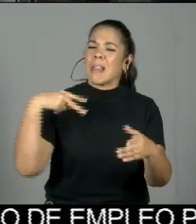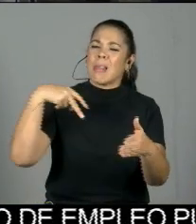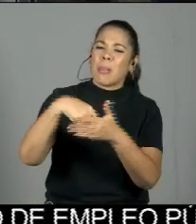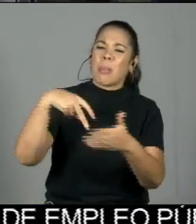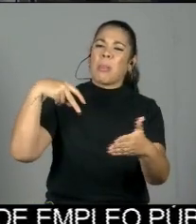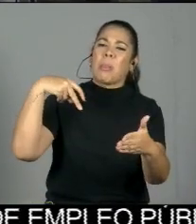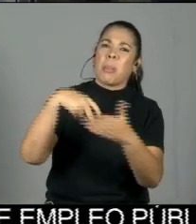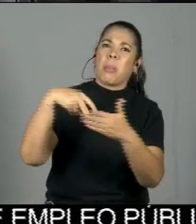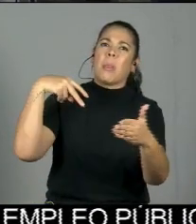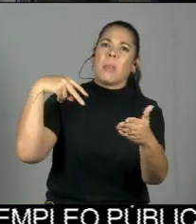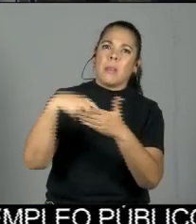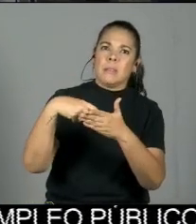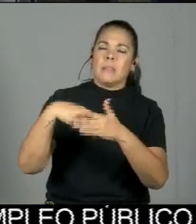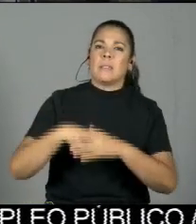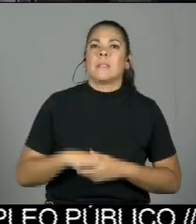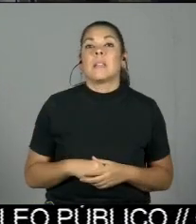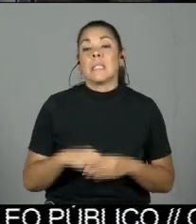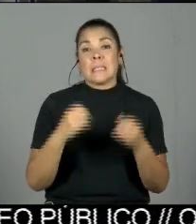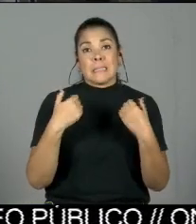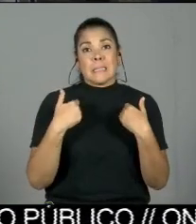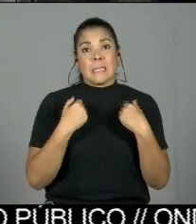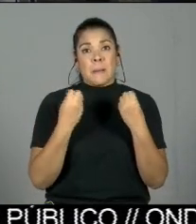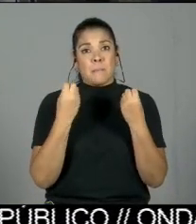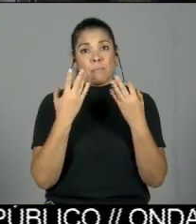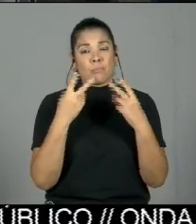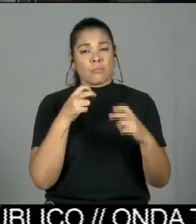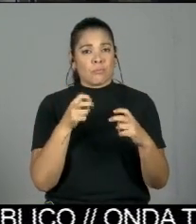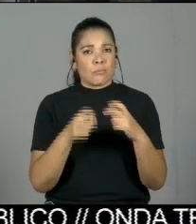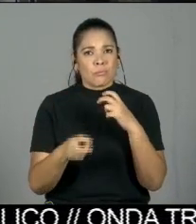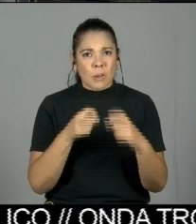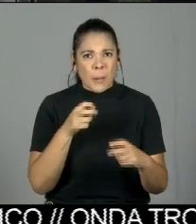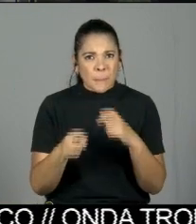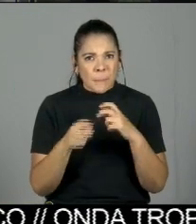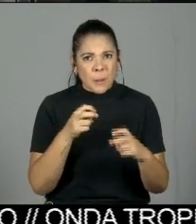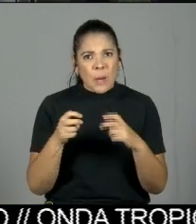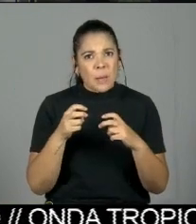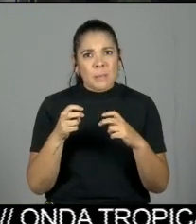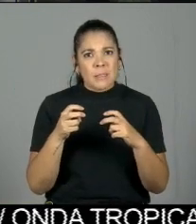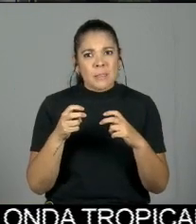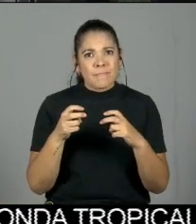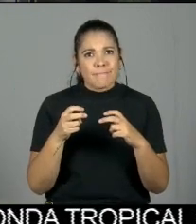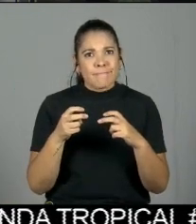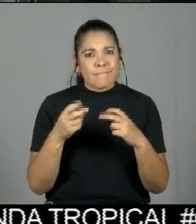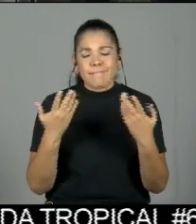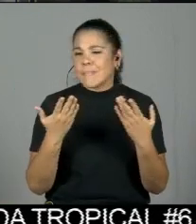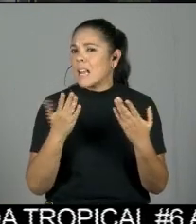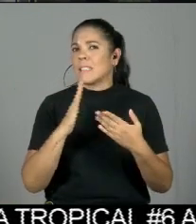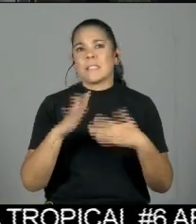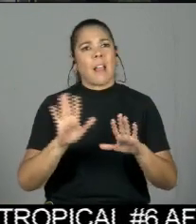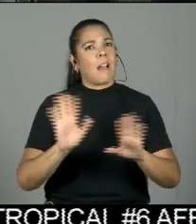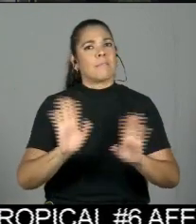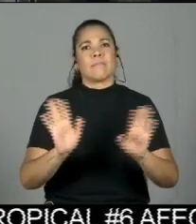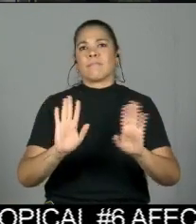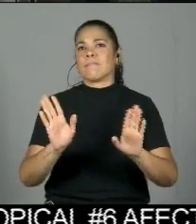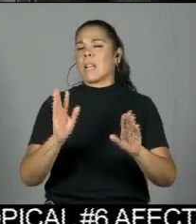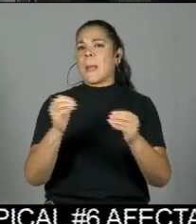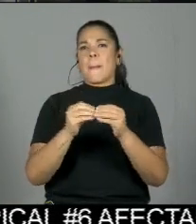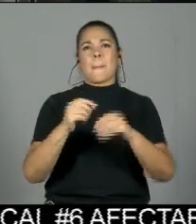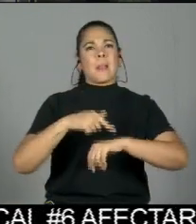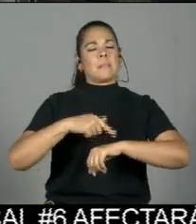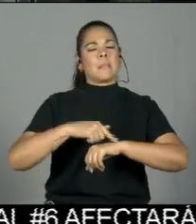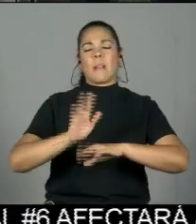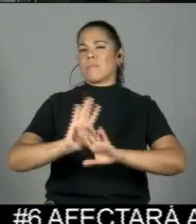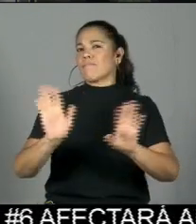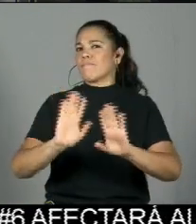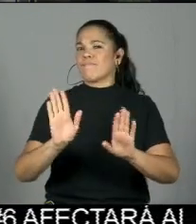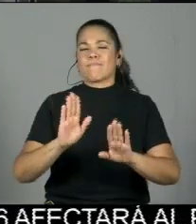Tenemos una serie de problemas que definitivamente no la podemos aguantar. Ya hemos dado un año de tiempo para que se